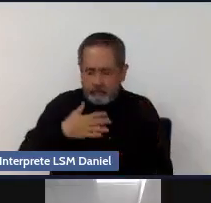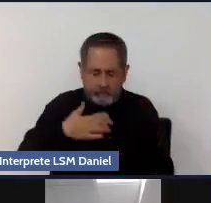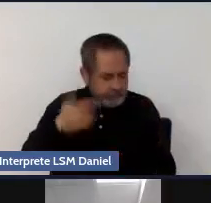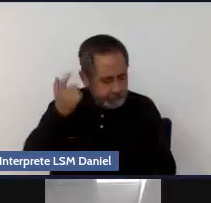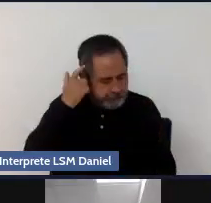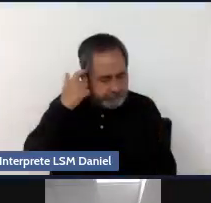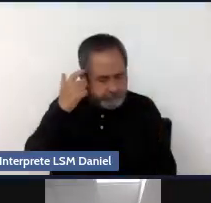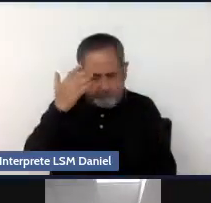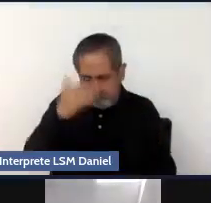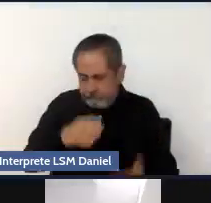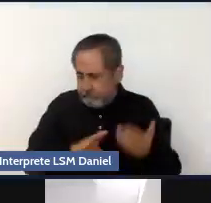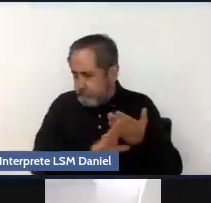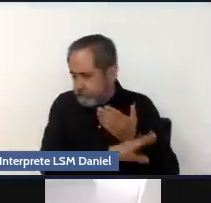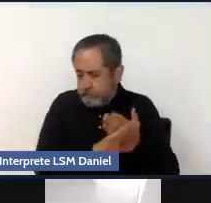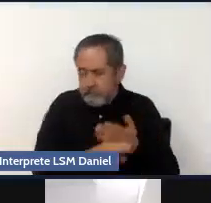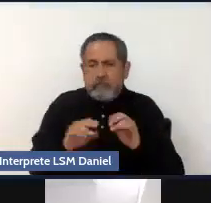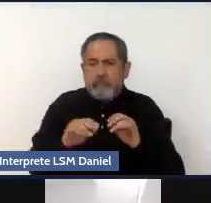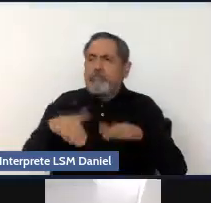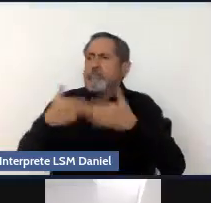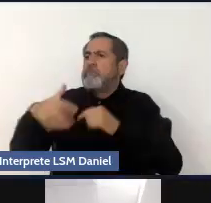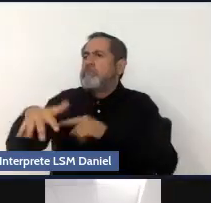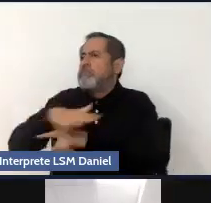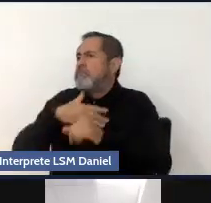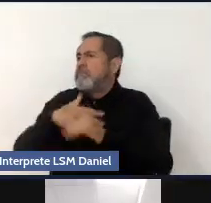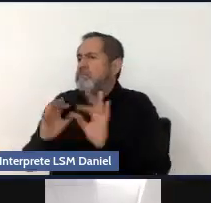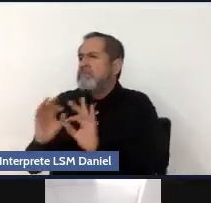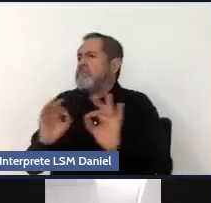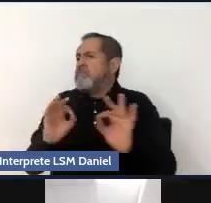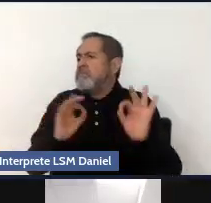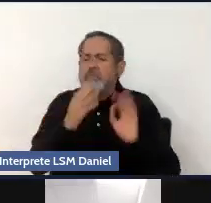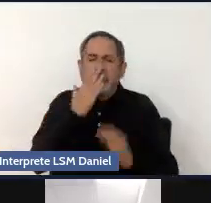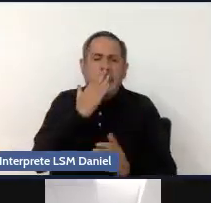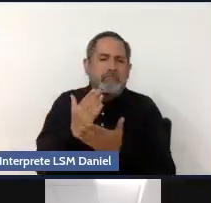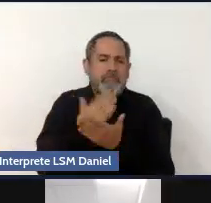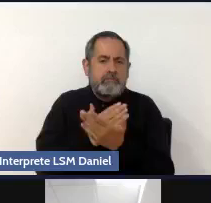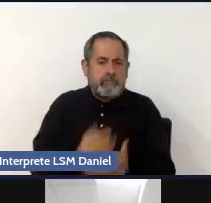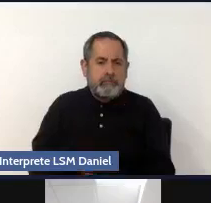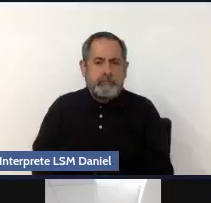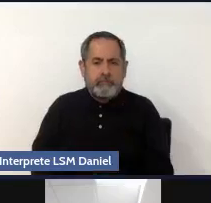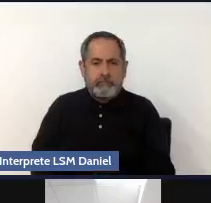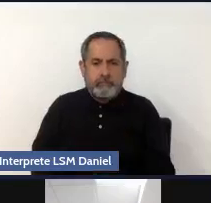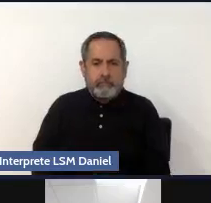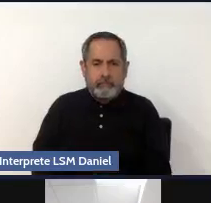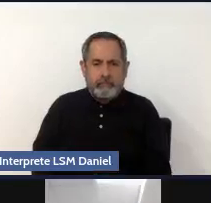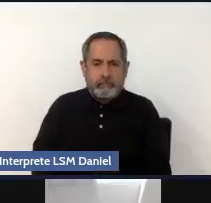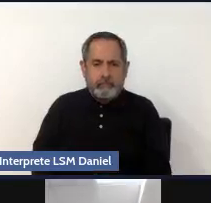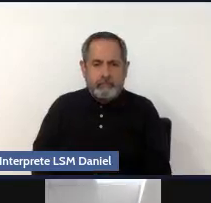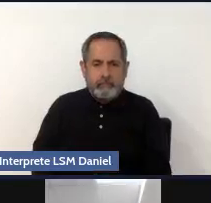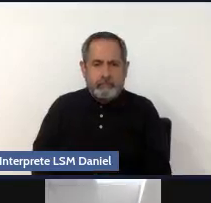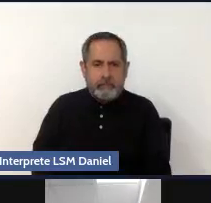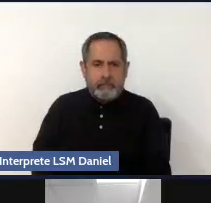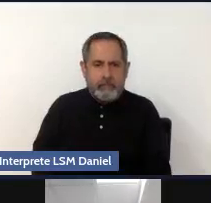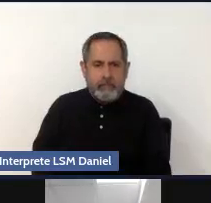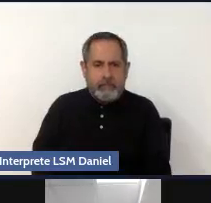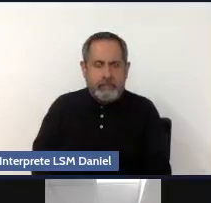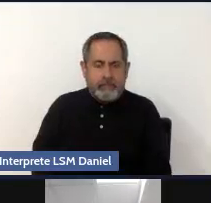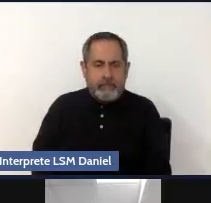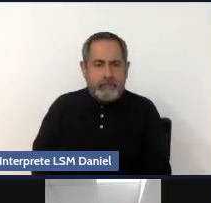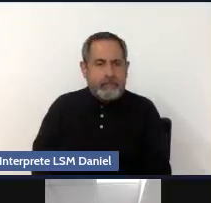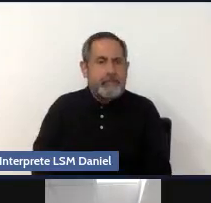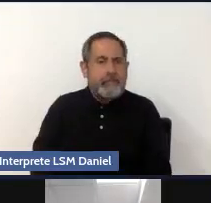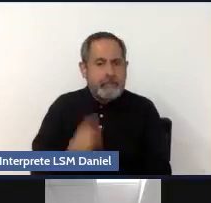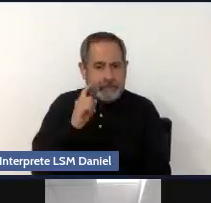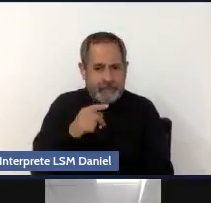ser externas. La que sigue, por favor. Y además, estos